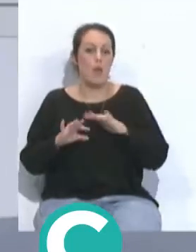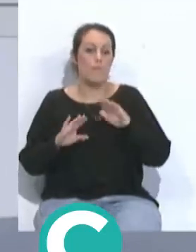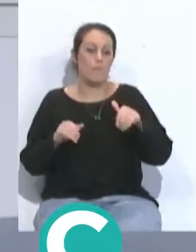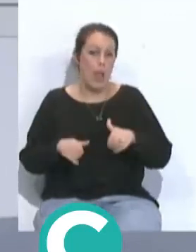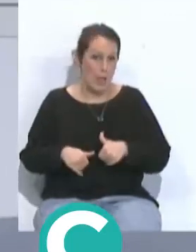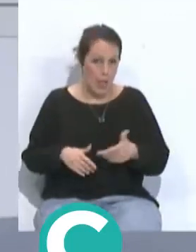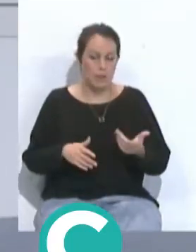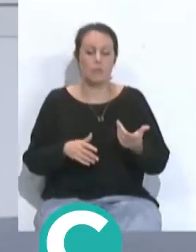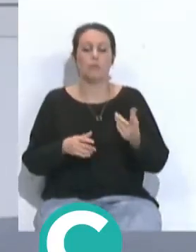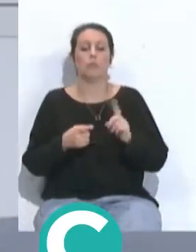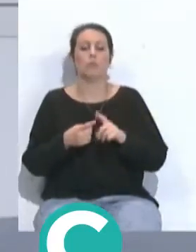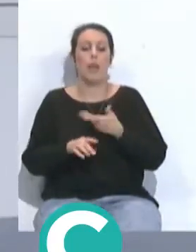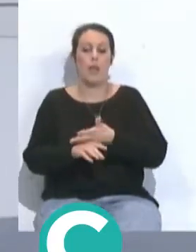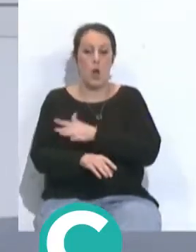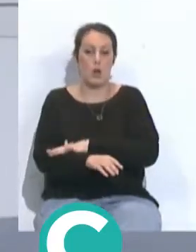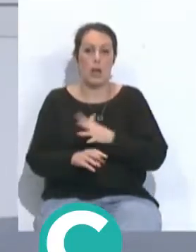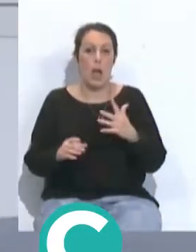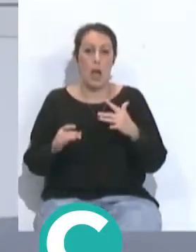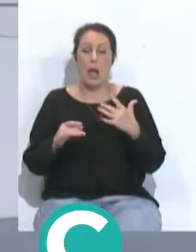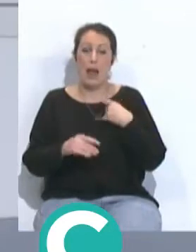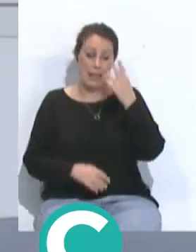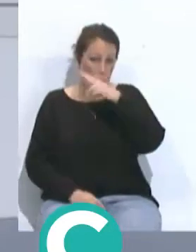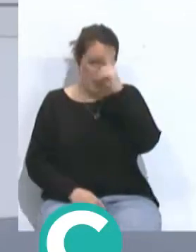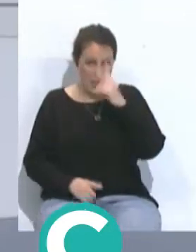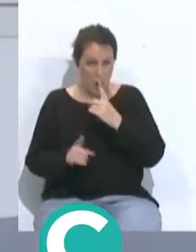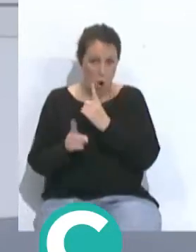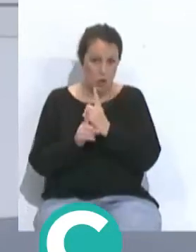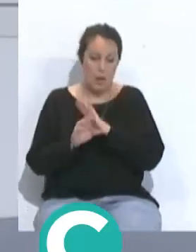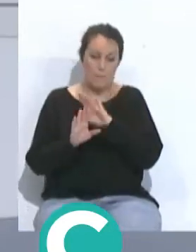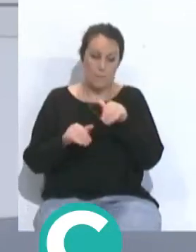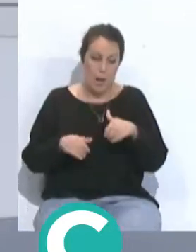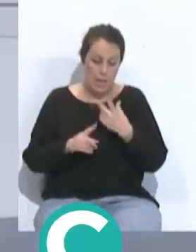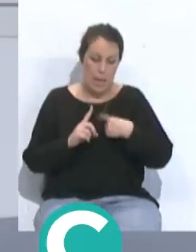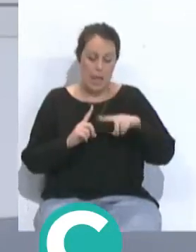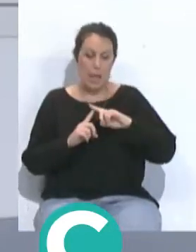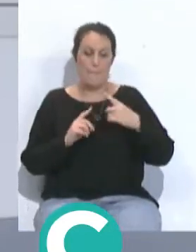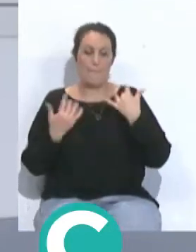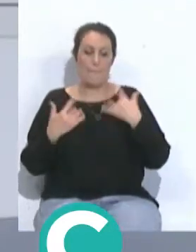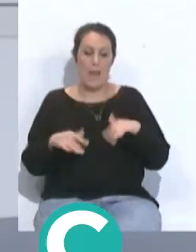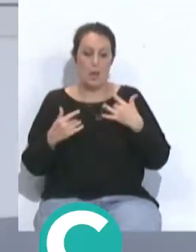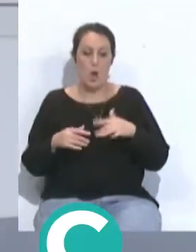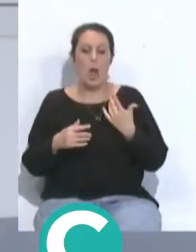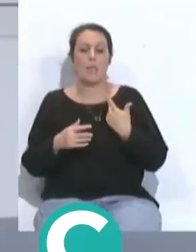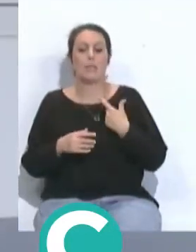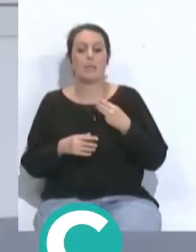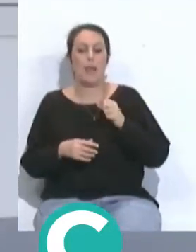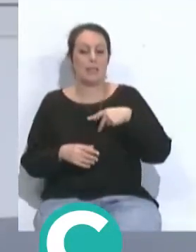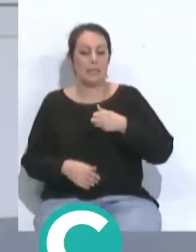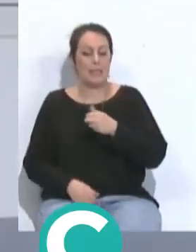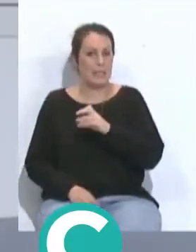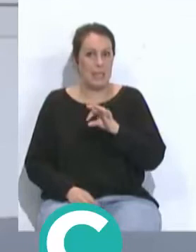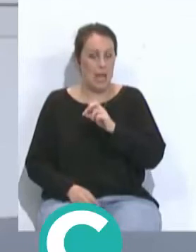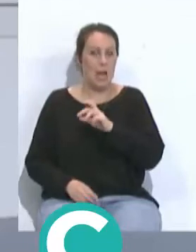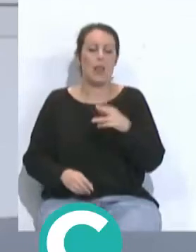Chelsea el Mallorca juega con el Atlético de Madrid que tiene la vuelta el miércoles contra el Manchester City el